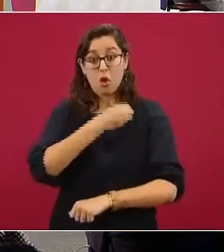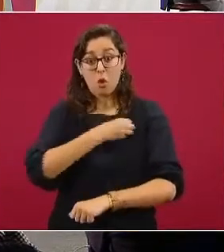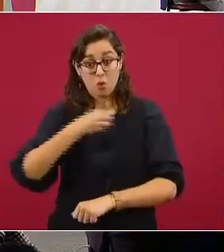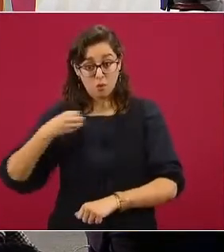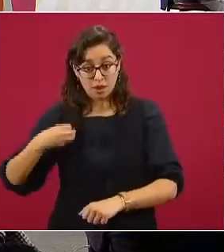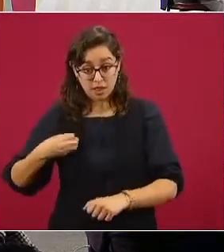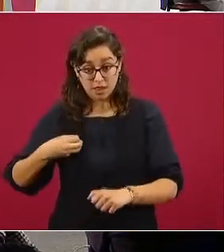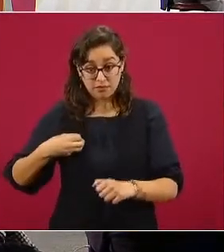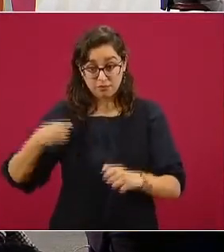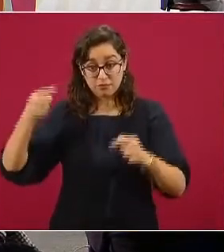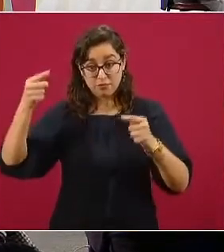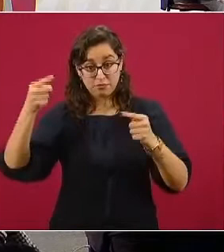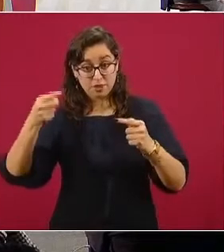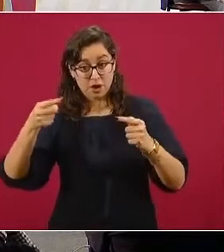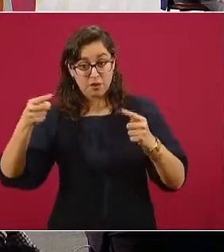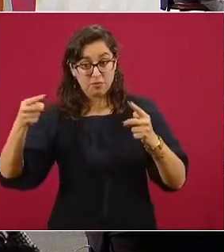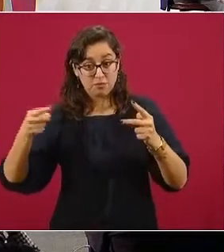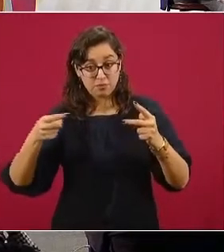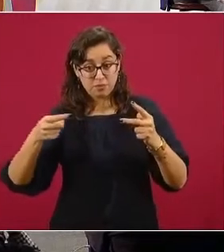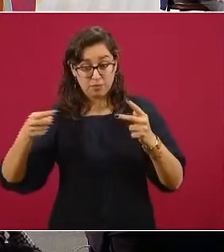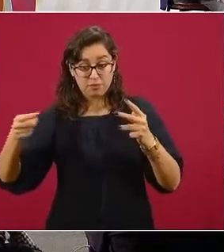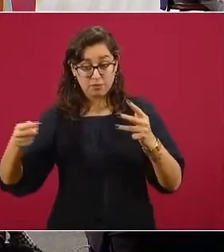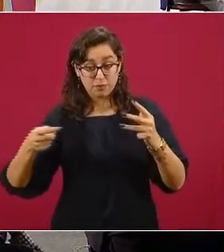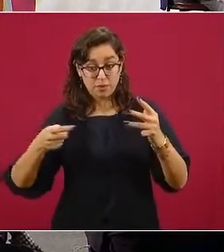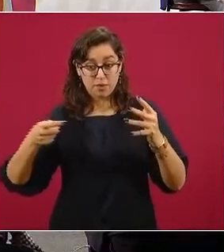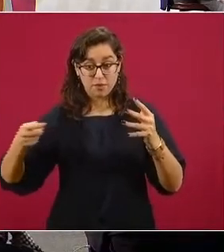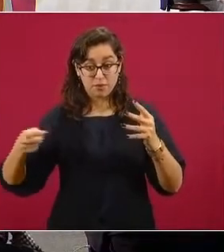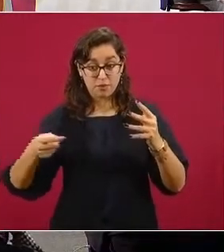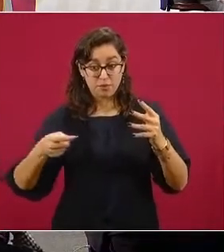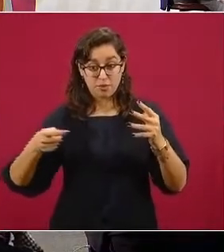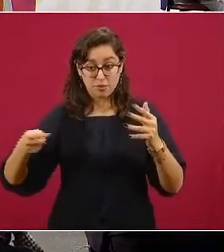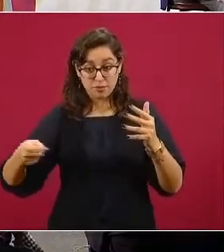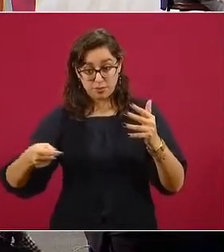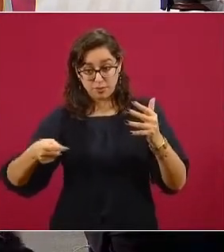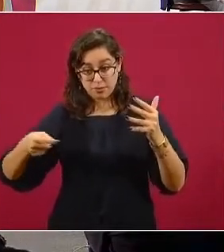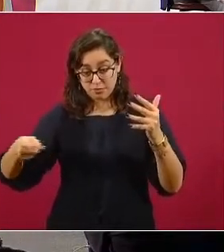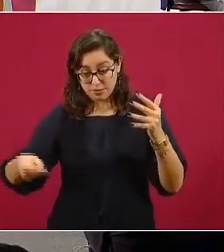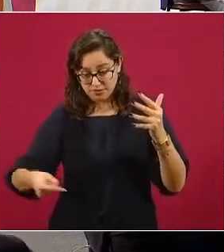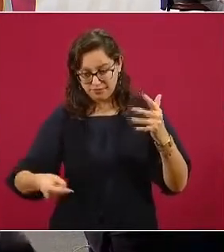Y ahora sí, con la fracción 10.